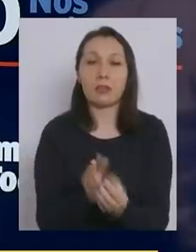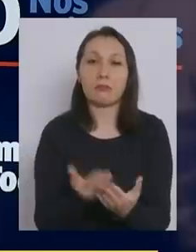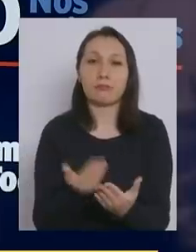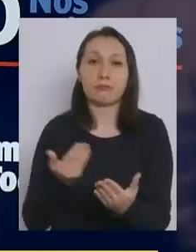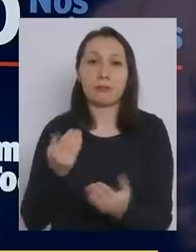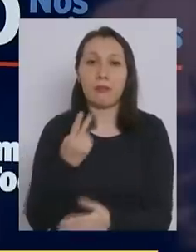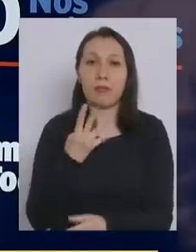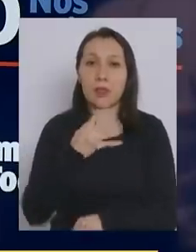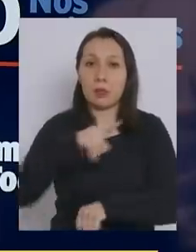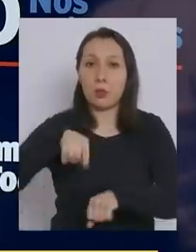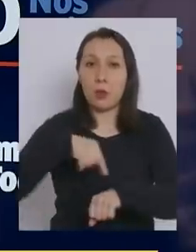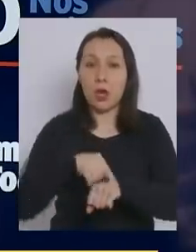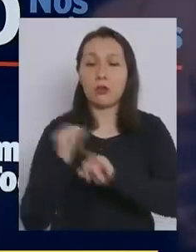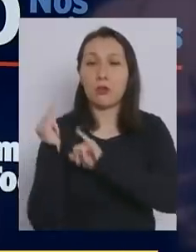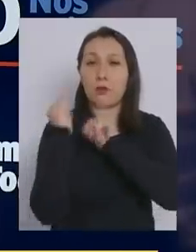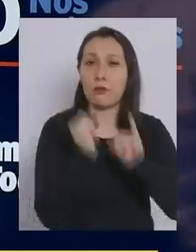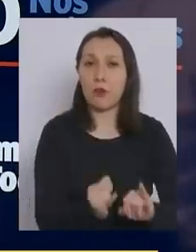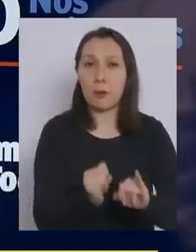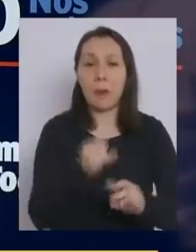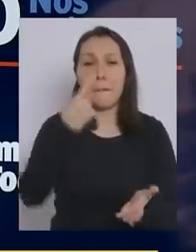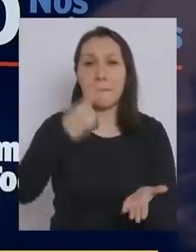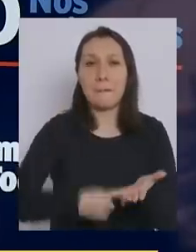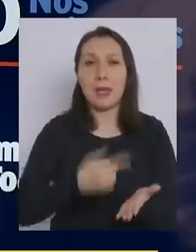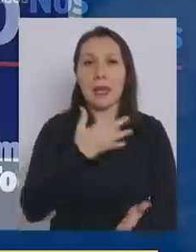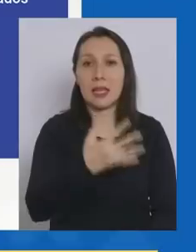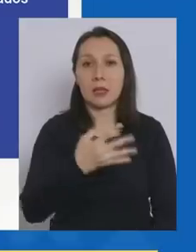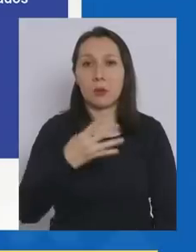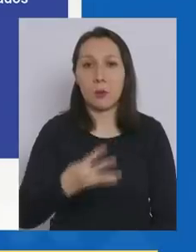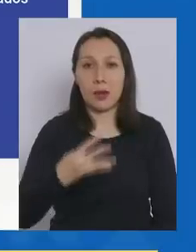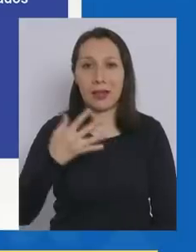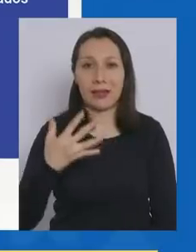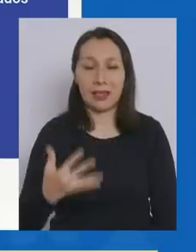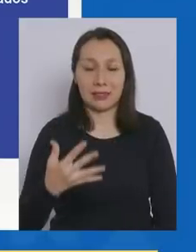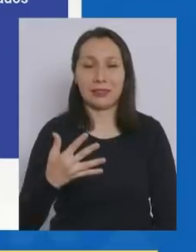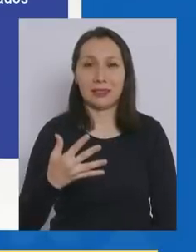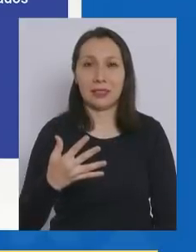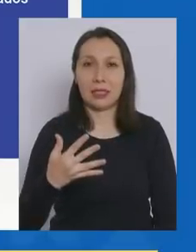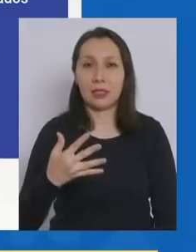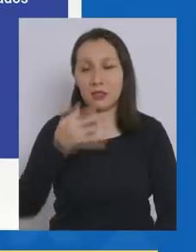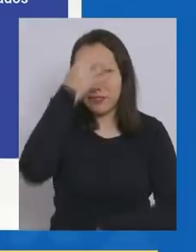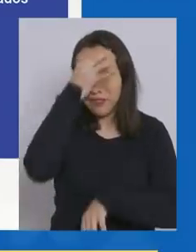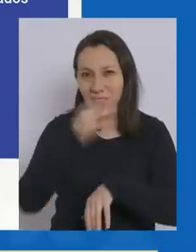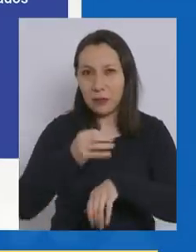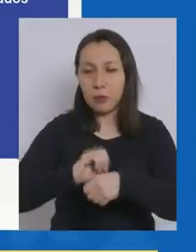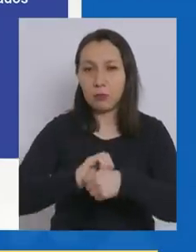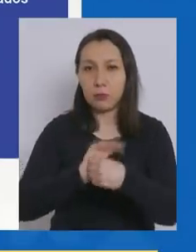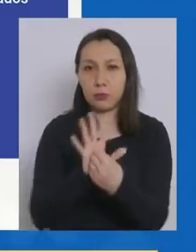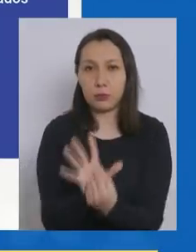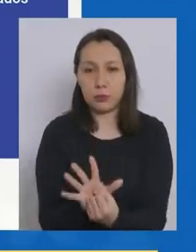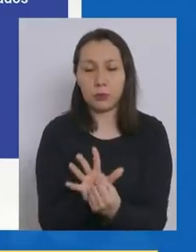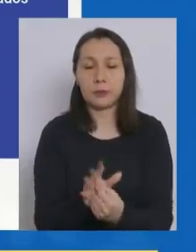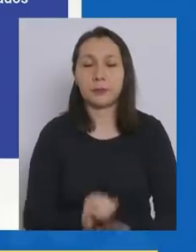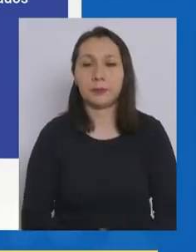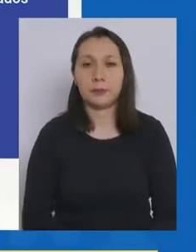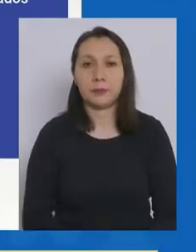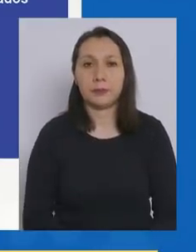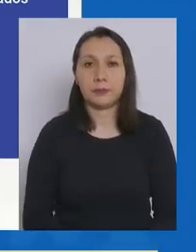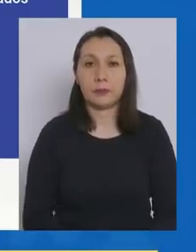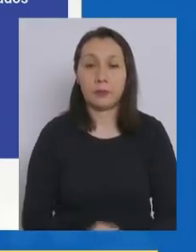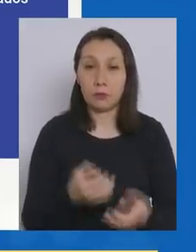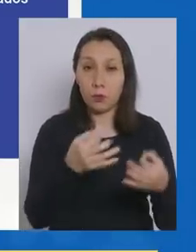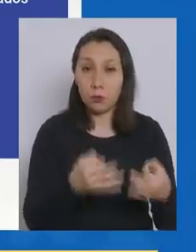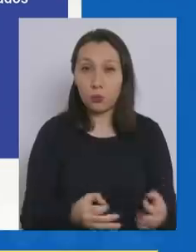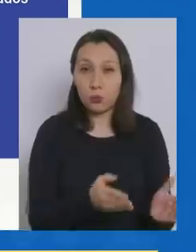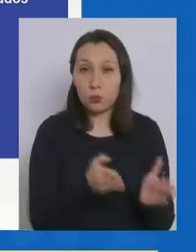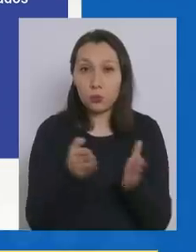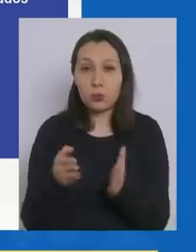las últimas 24 horas se reportaron 1.545 casos positivos de COVID-19, de los